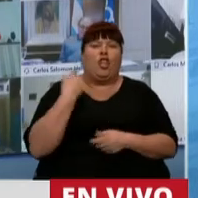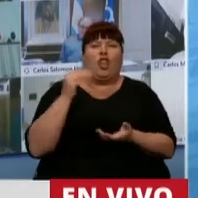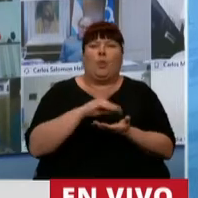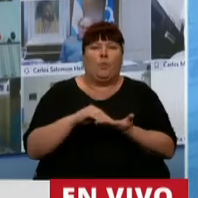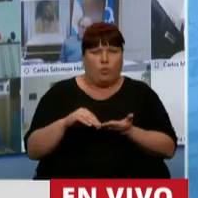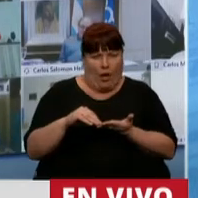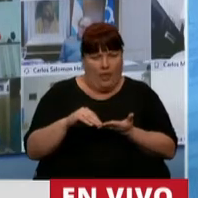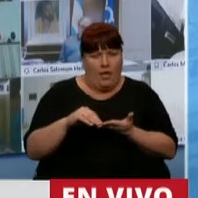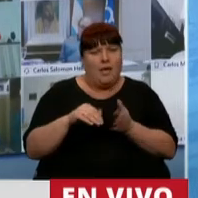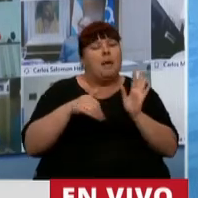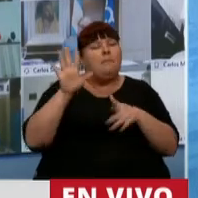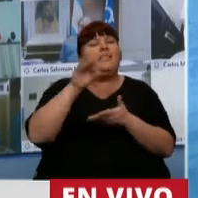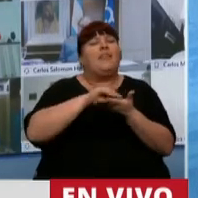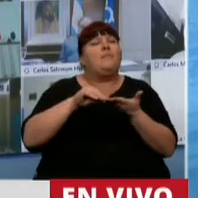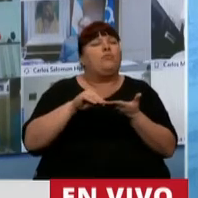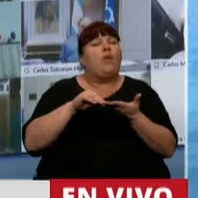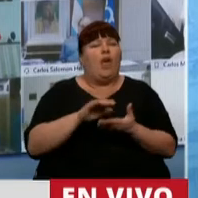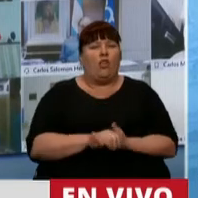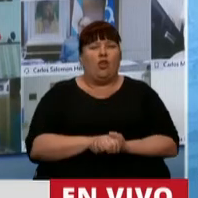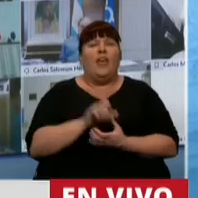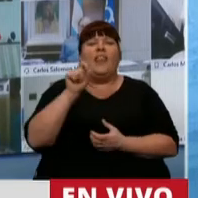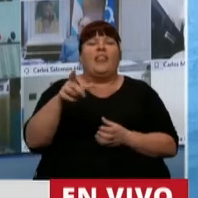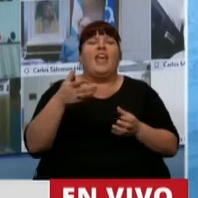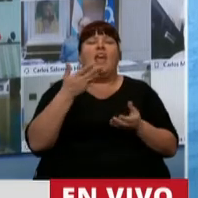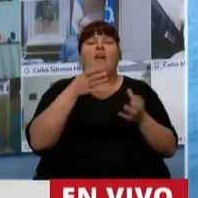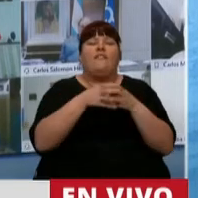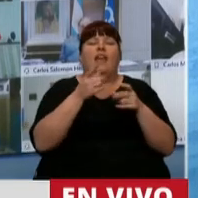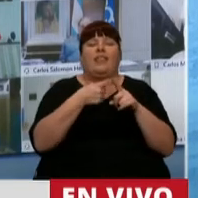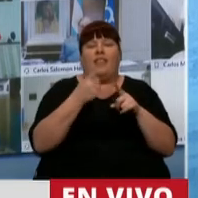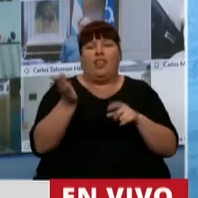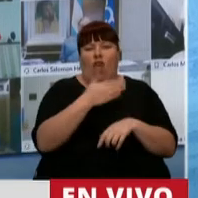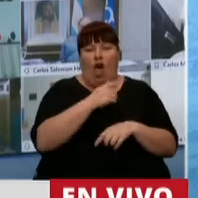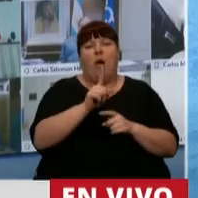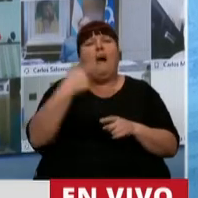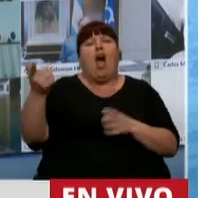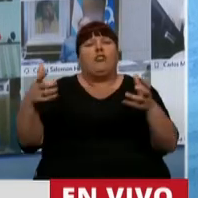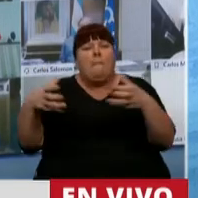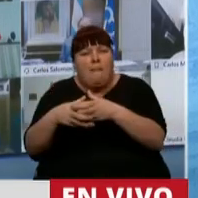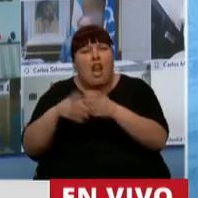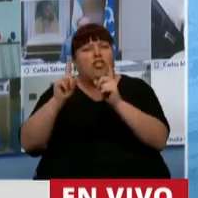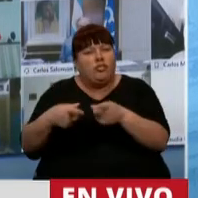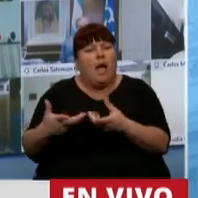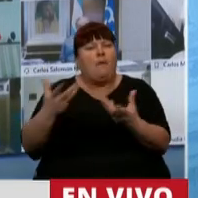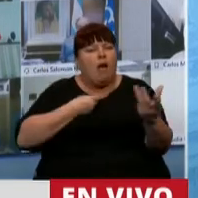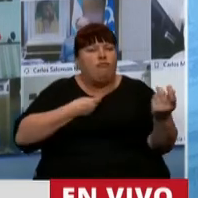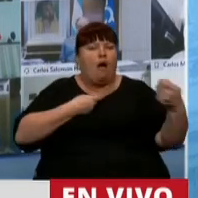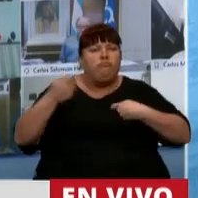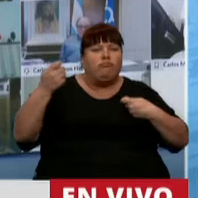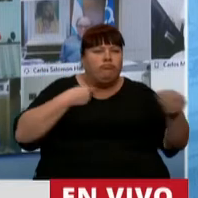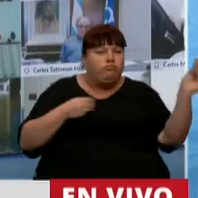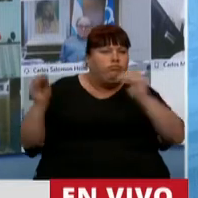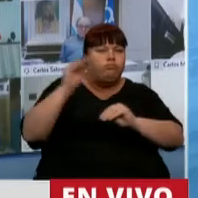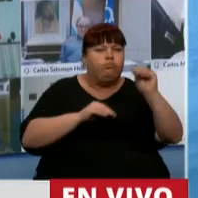y puntualmente los diputados del frente todos con otros bloques minoritarios que nos han ido acompañando